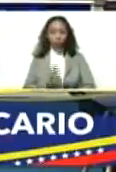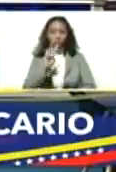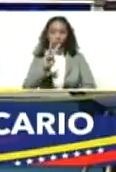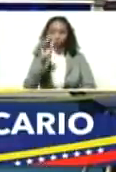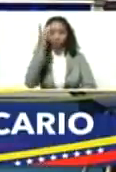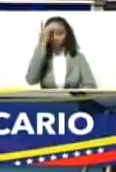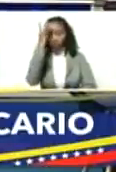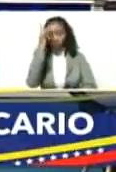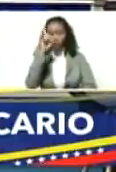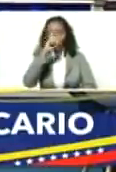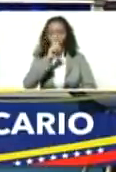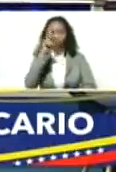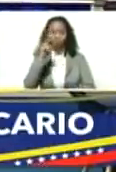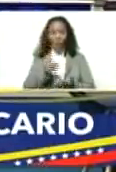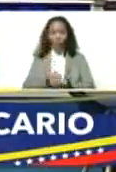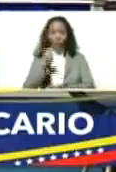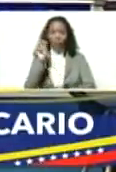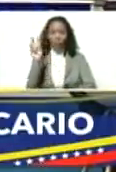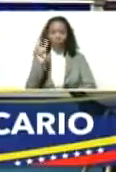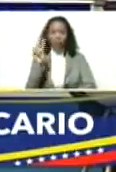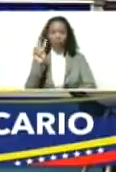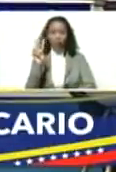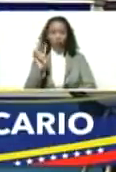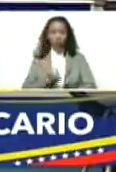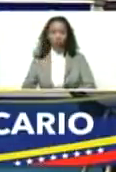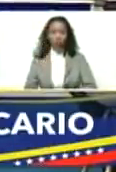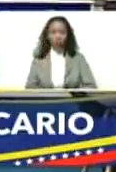febrero del año 2022.